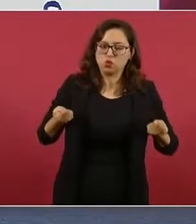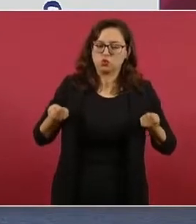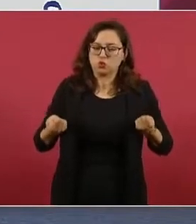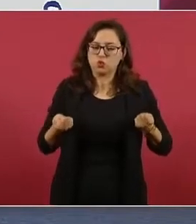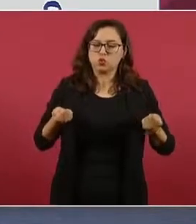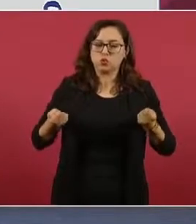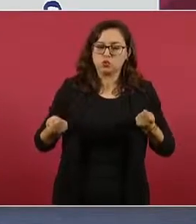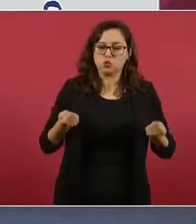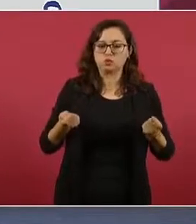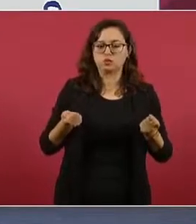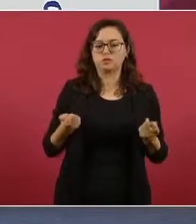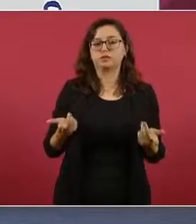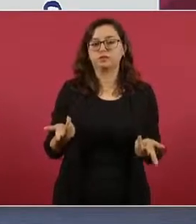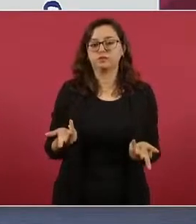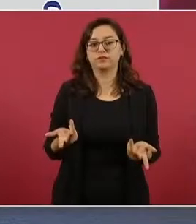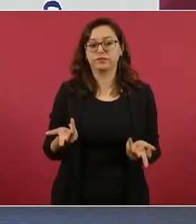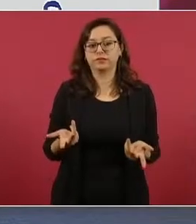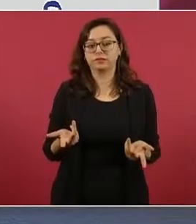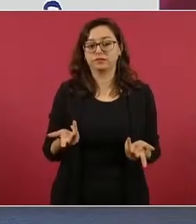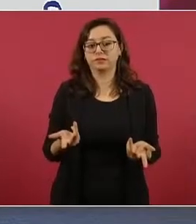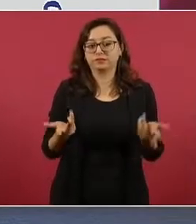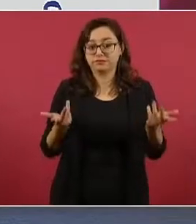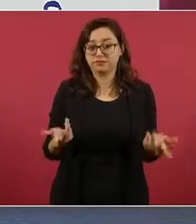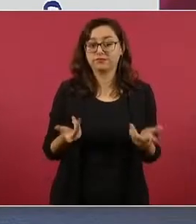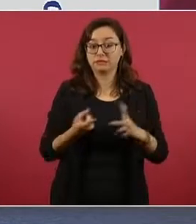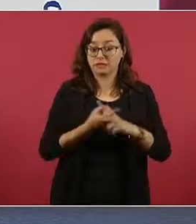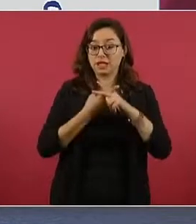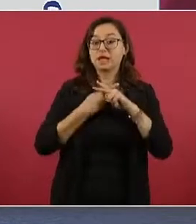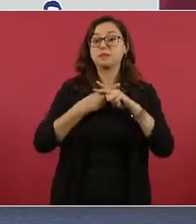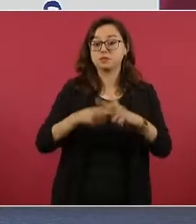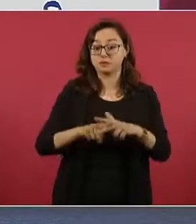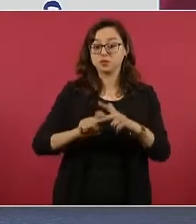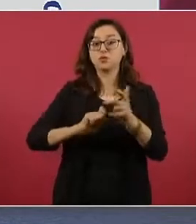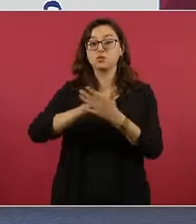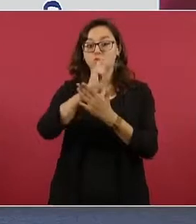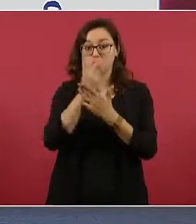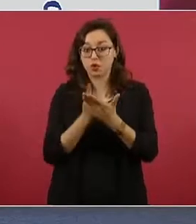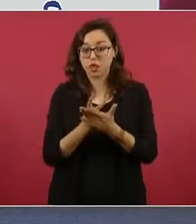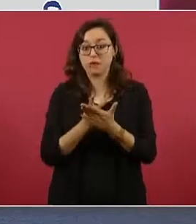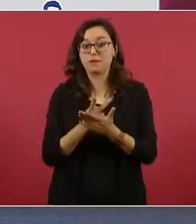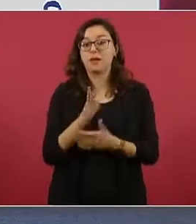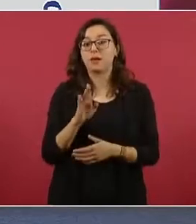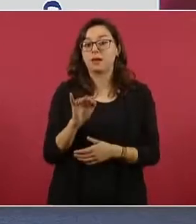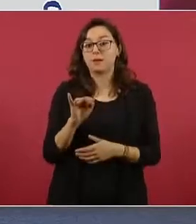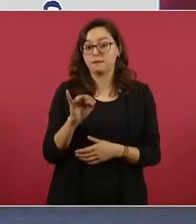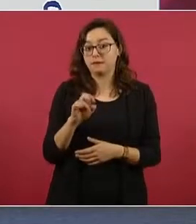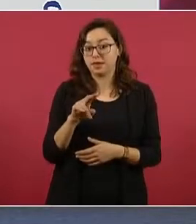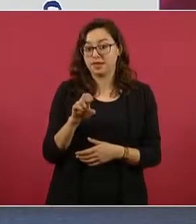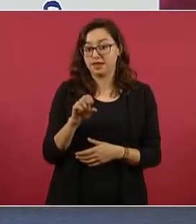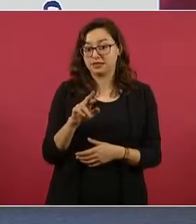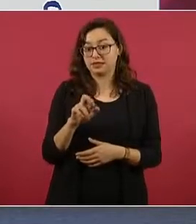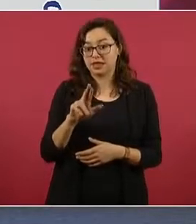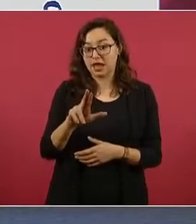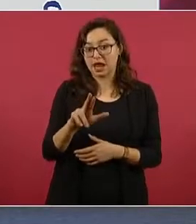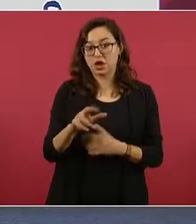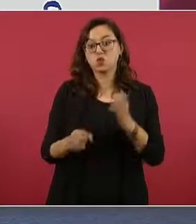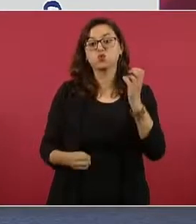Y aquí iniciamos los programas de bienestar con una filosofía nueva,